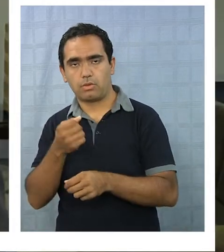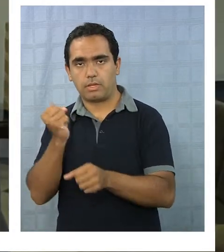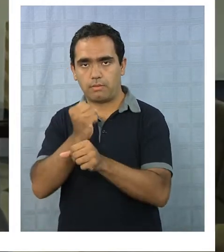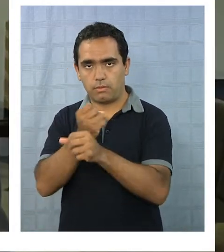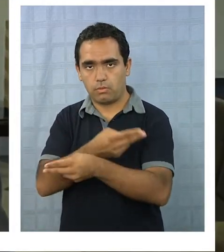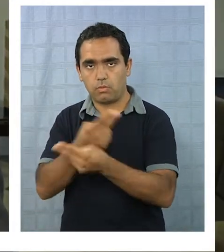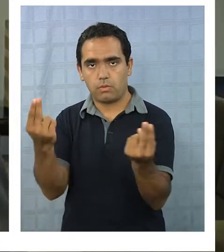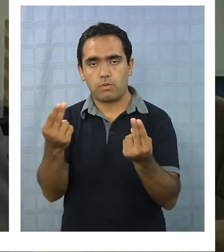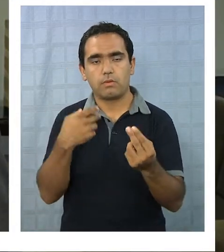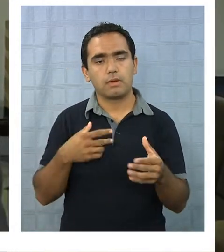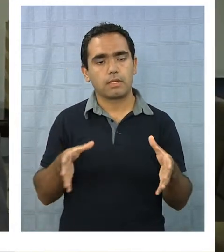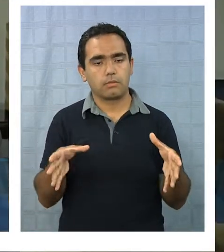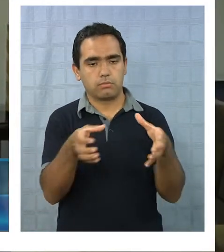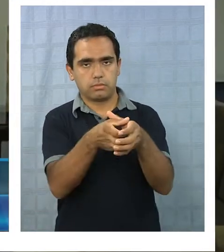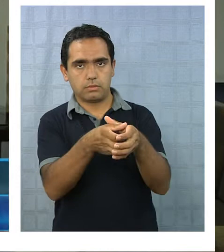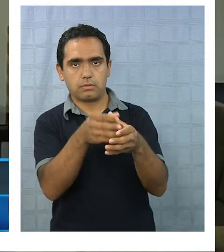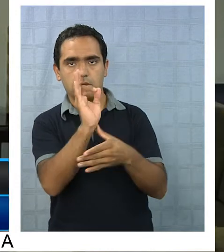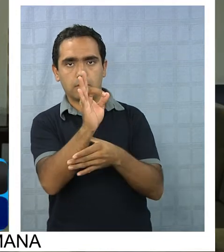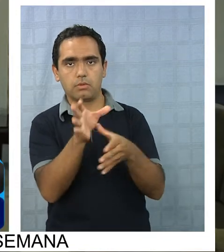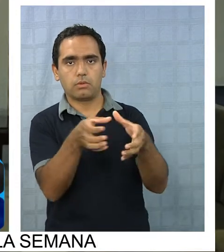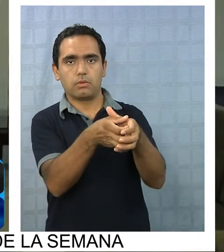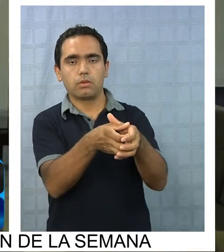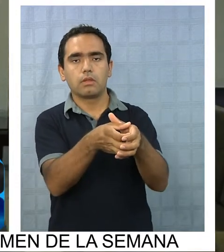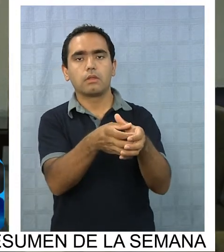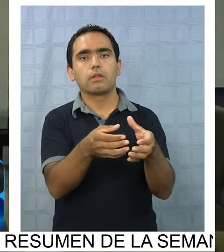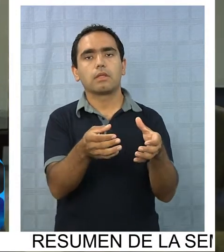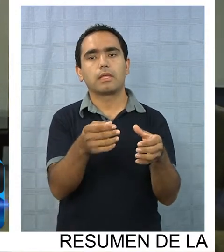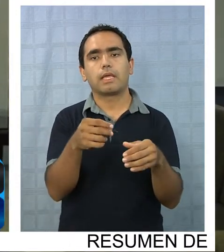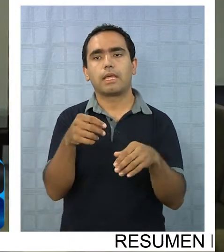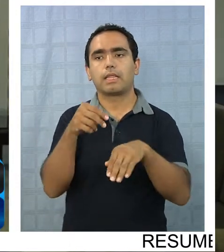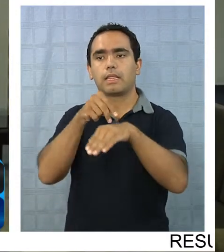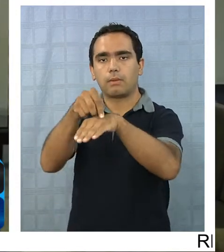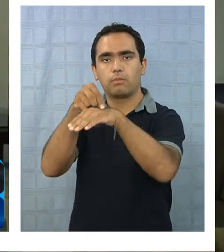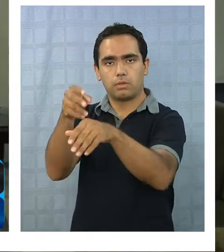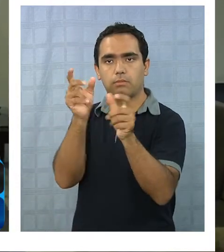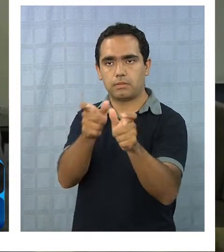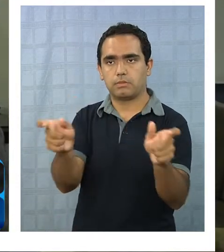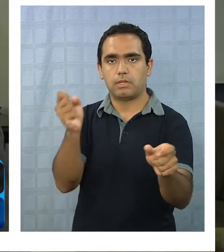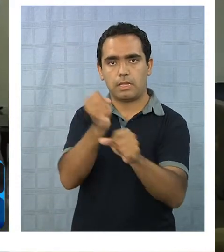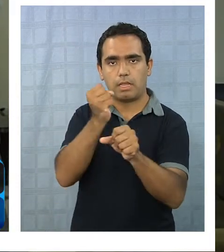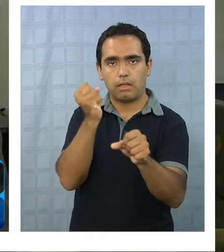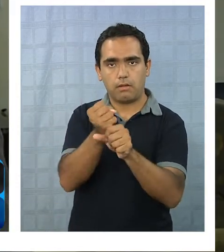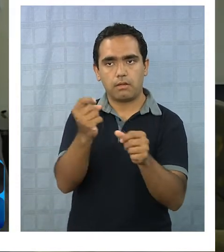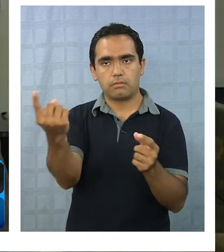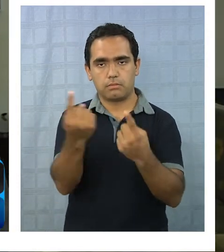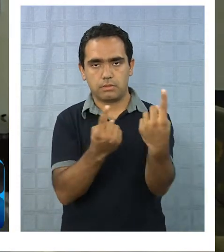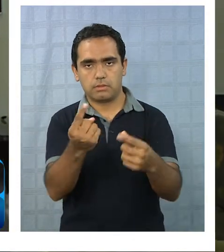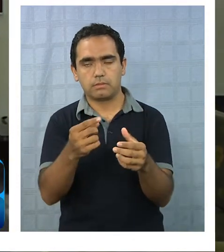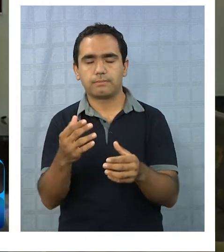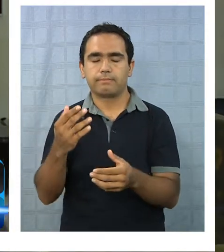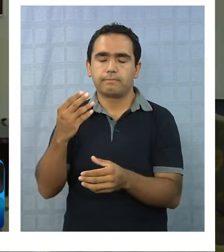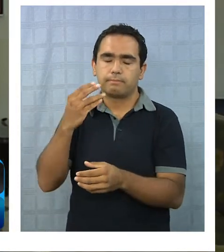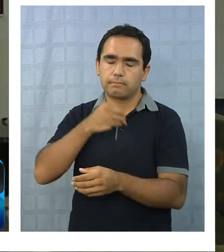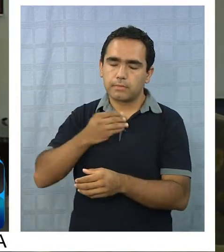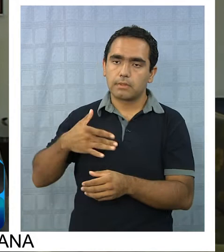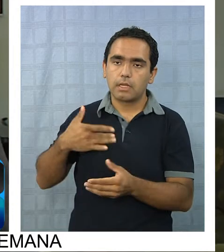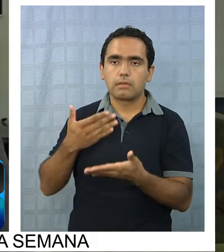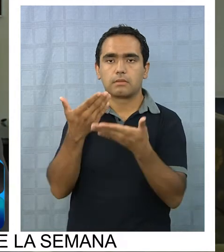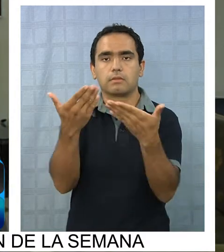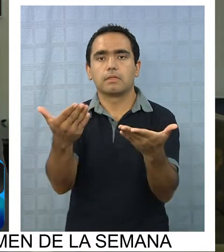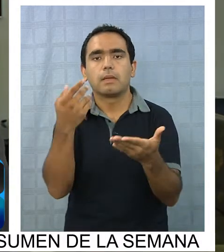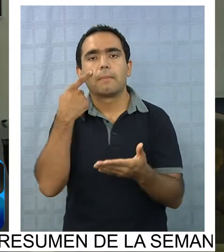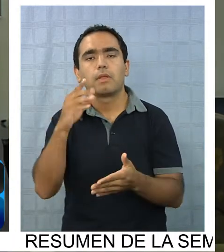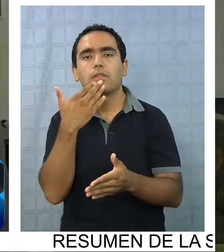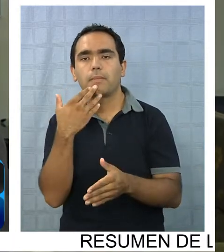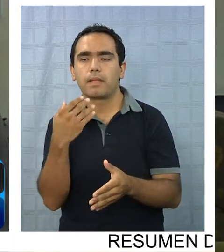agrupación de transportistas de la línea número uno, para primero que todo vuelvo a aceptarles las condolencias, pero para posteriormente invitarlos a